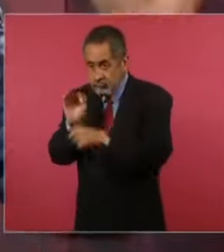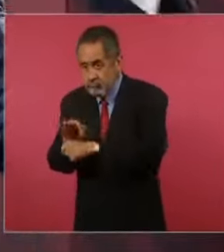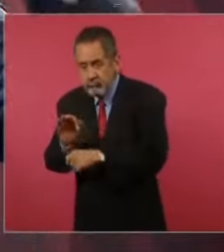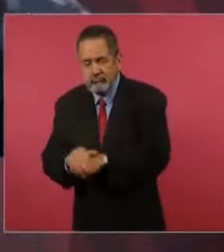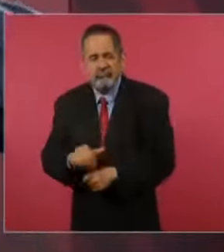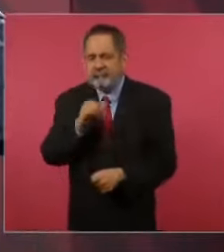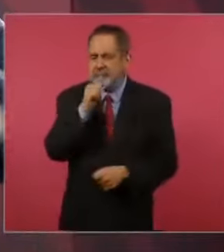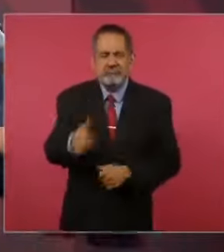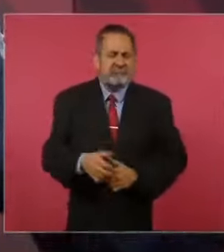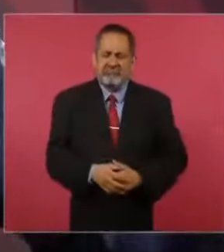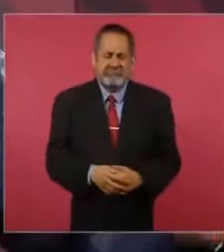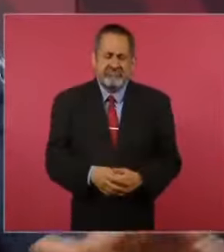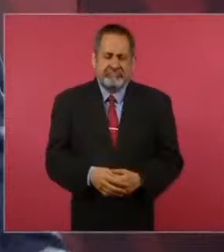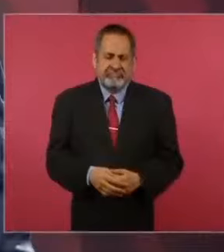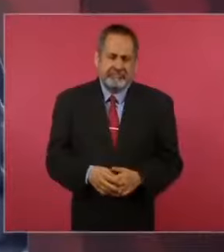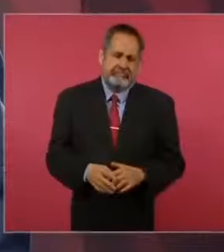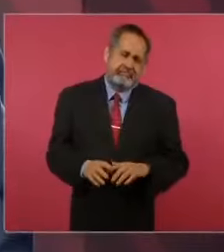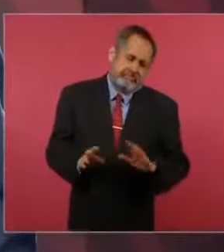Hay, desde luego,